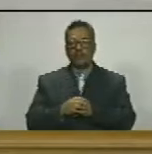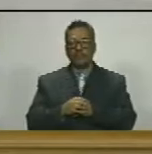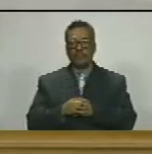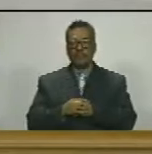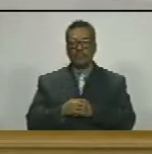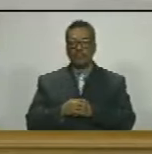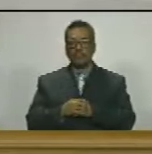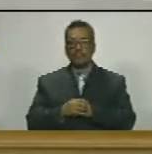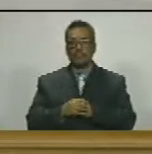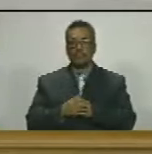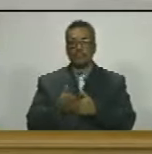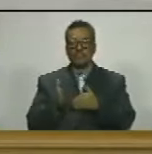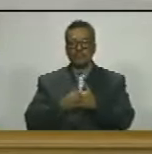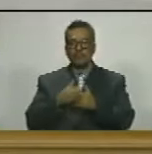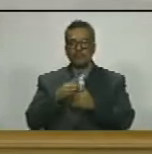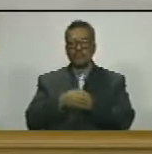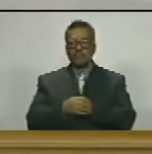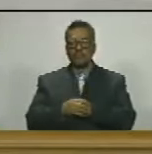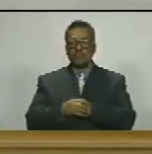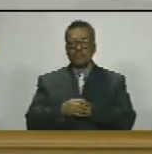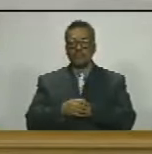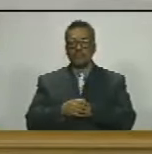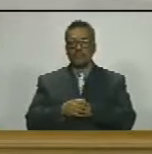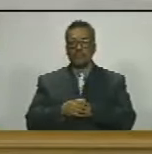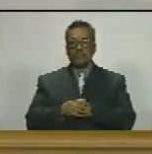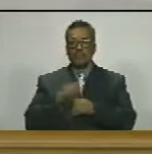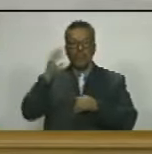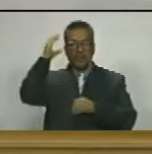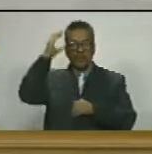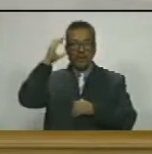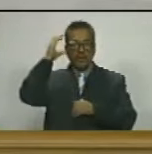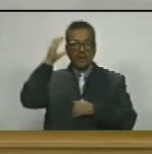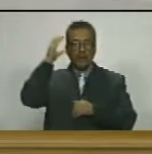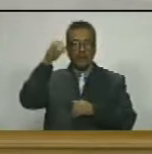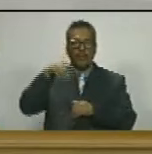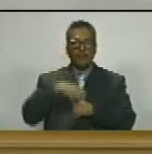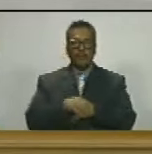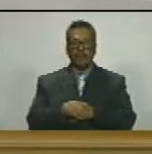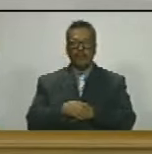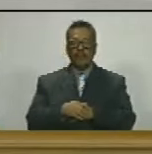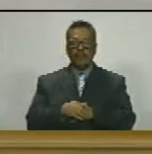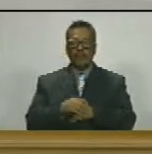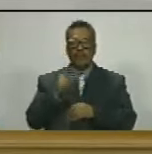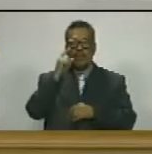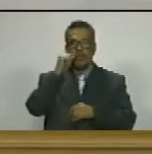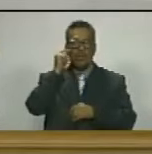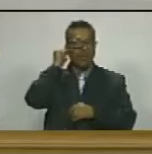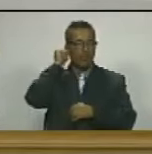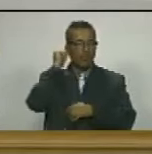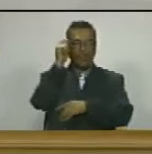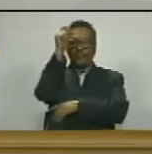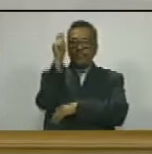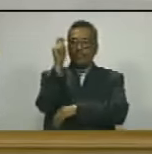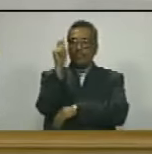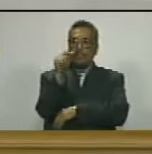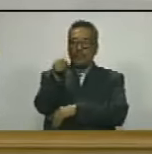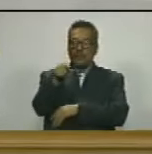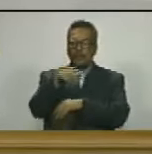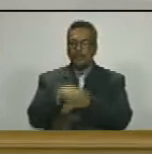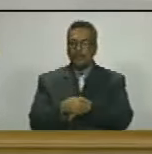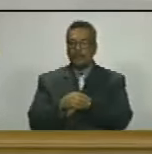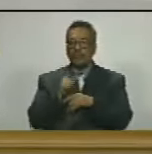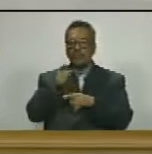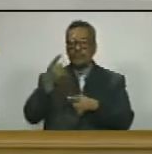se cierra en consideración las honorables diputadas y los honorables